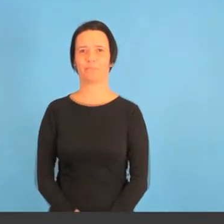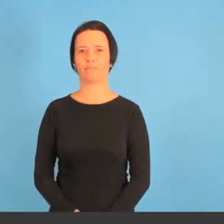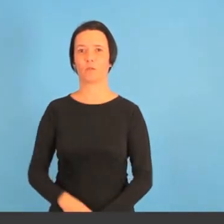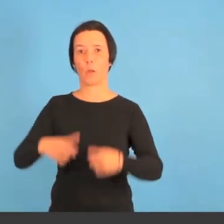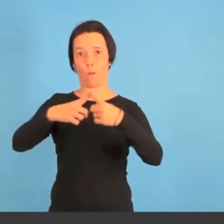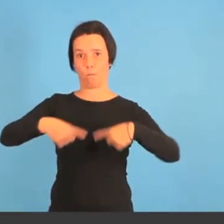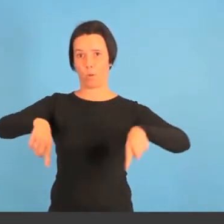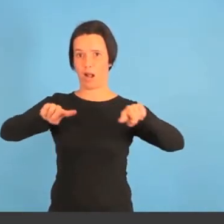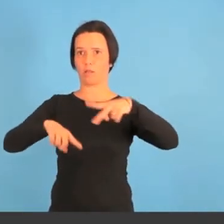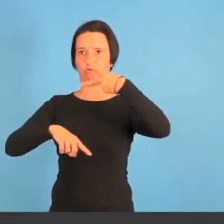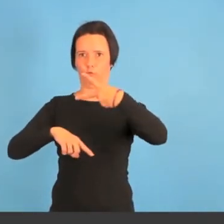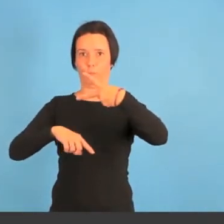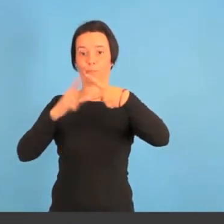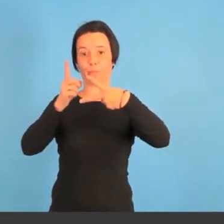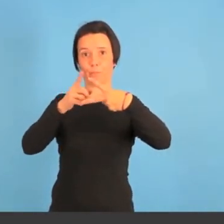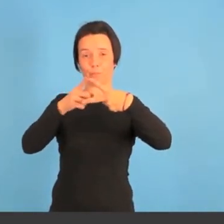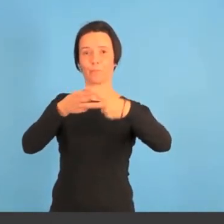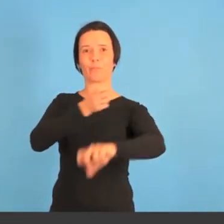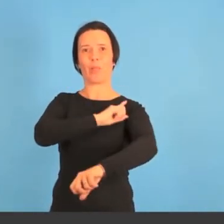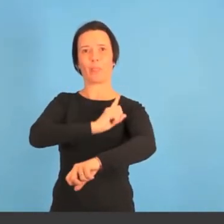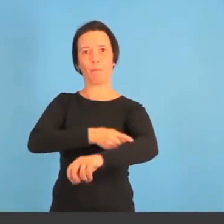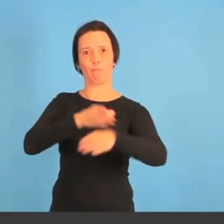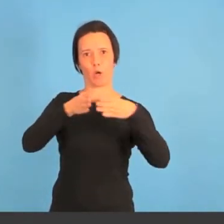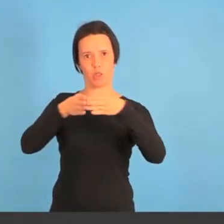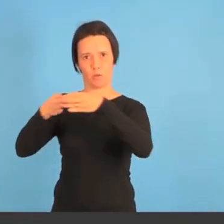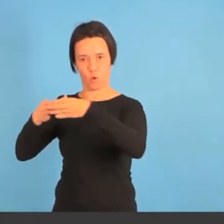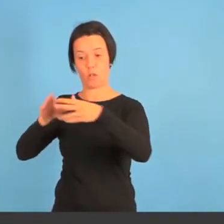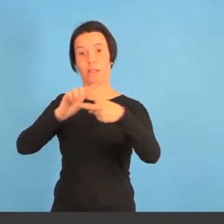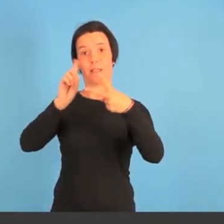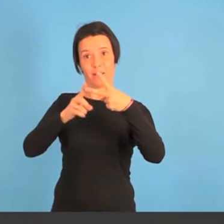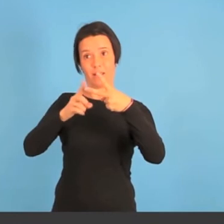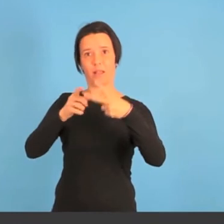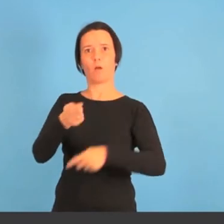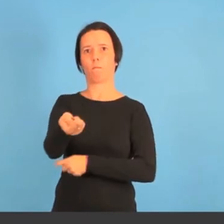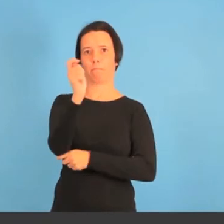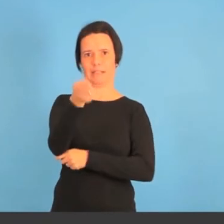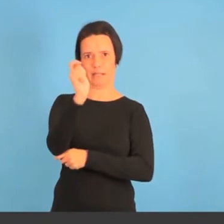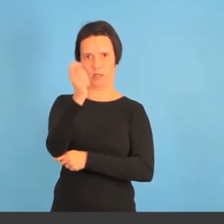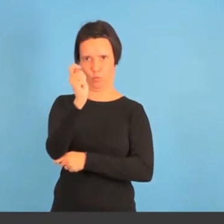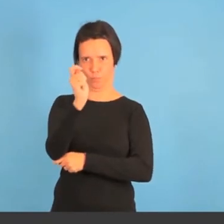Consta de Puerto Deportivo, Club Náutico Campello y Puerto Pesquero.